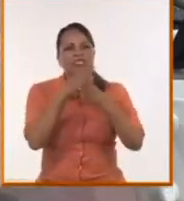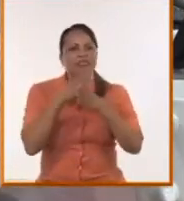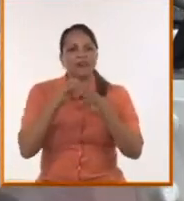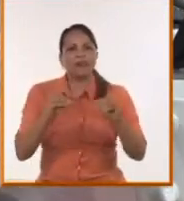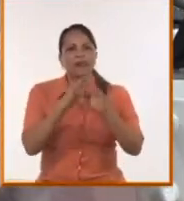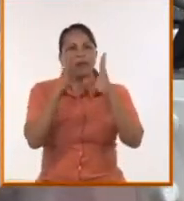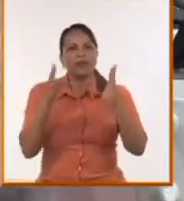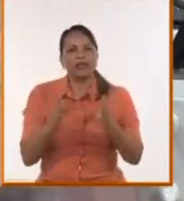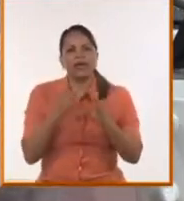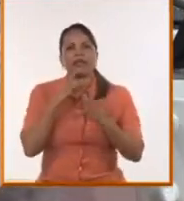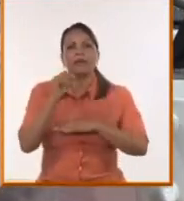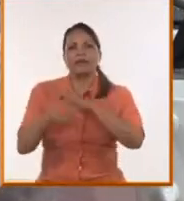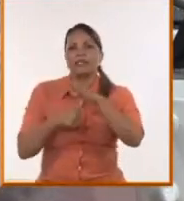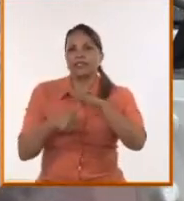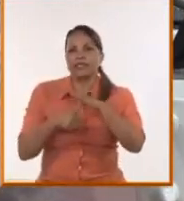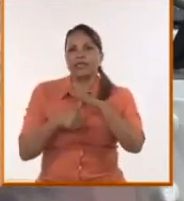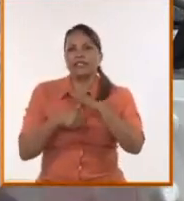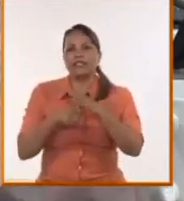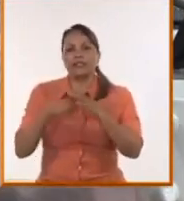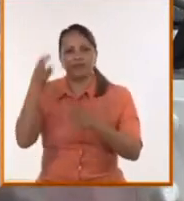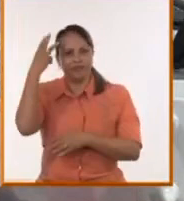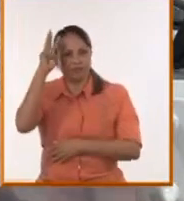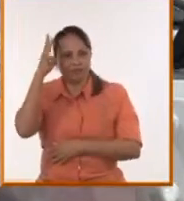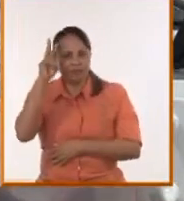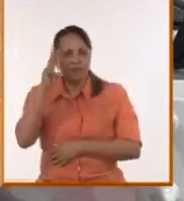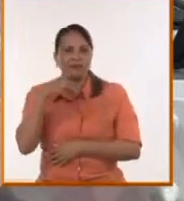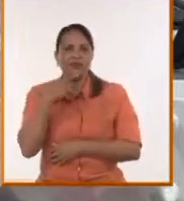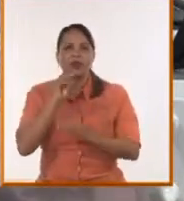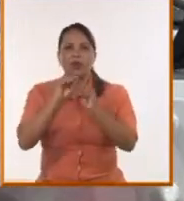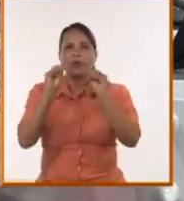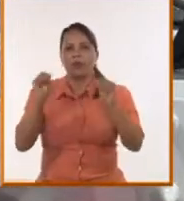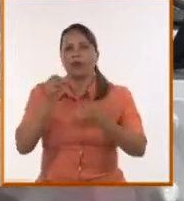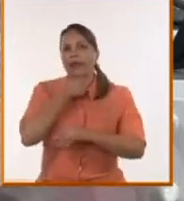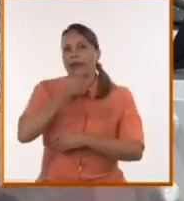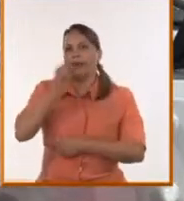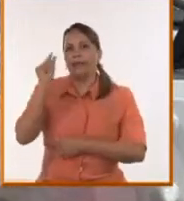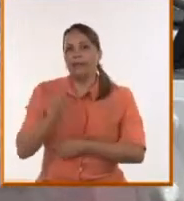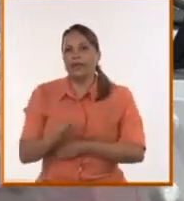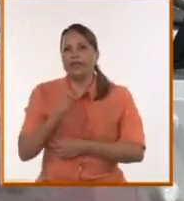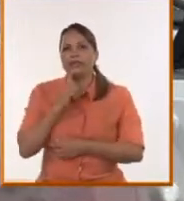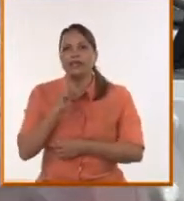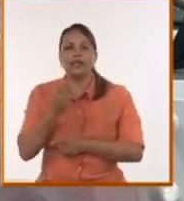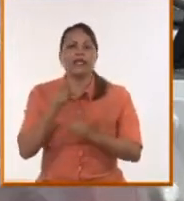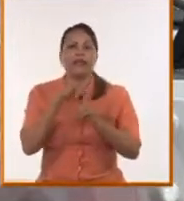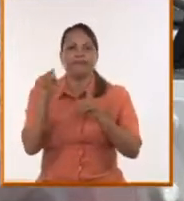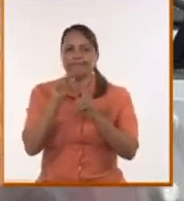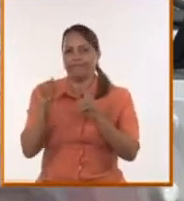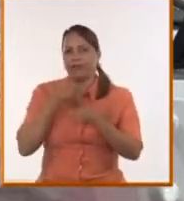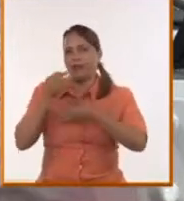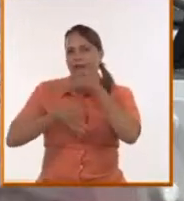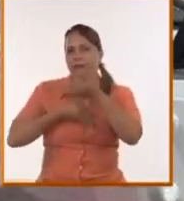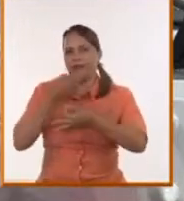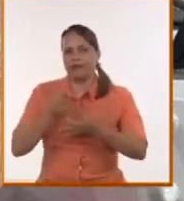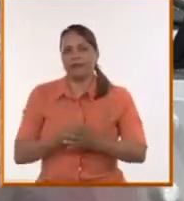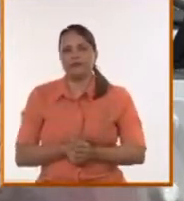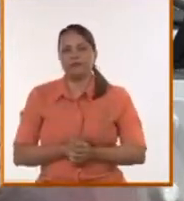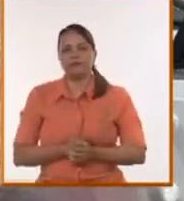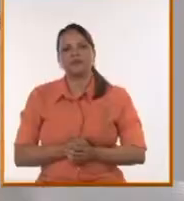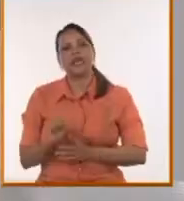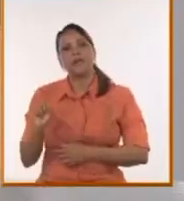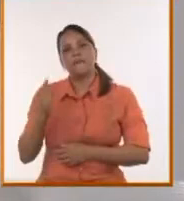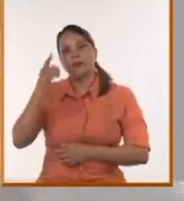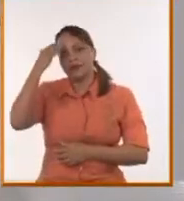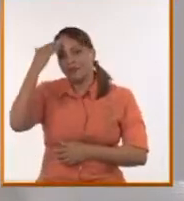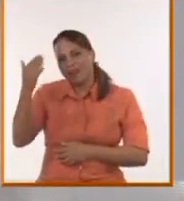presidente Andrés Manuel López Obrador hace, convoca a la prensa y pone en los titulares? Pues primero, gracias por la